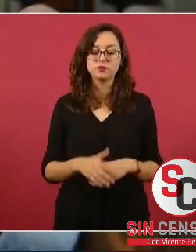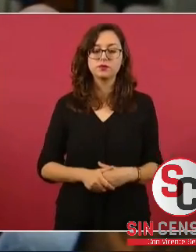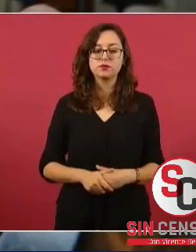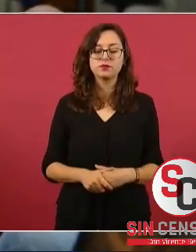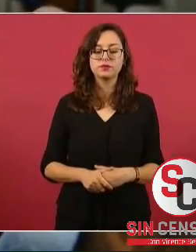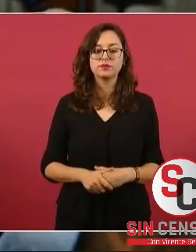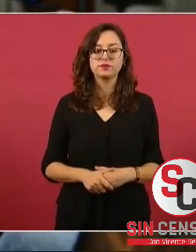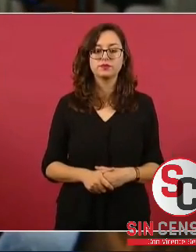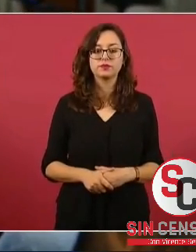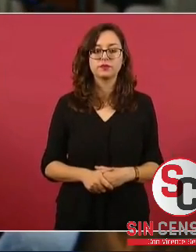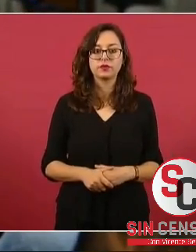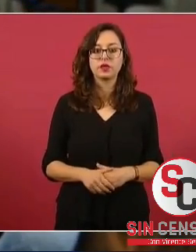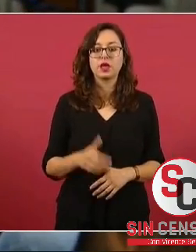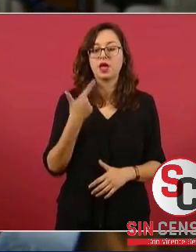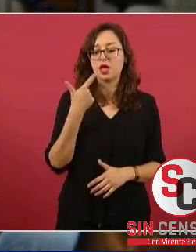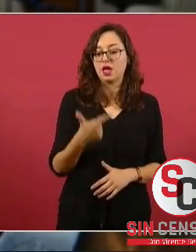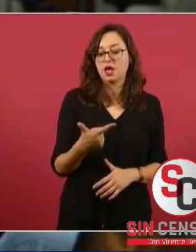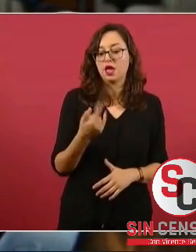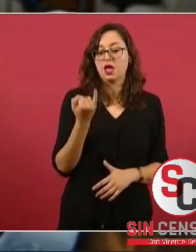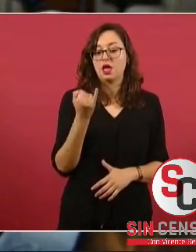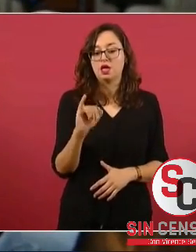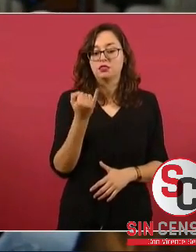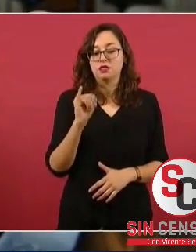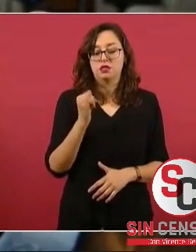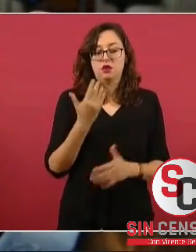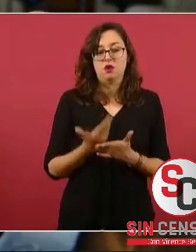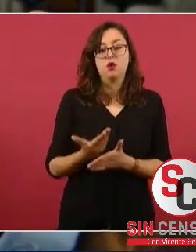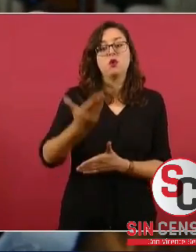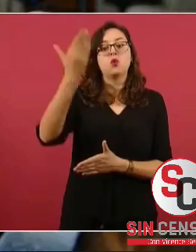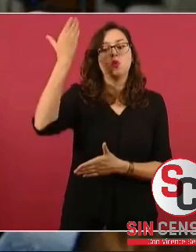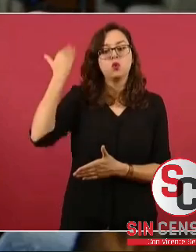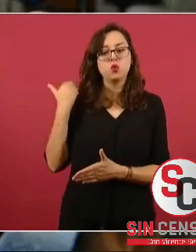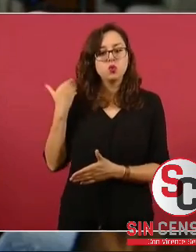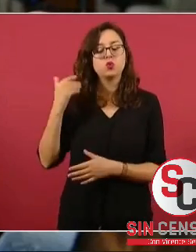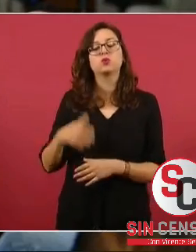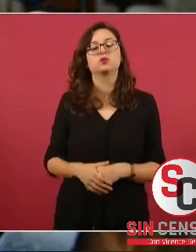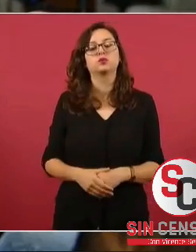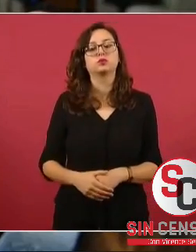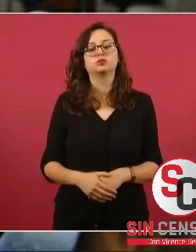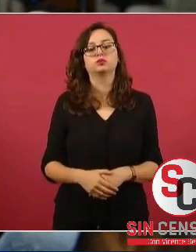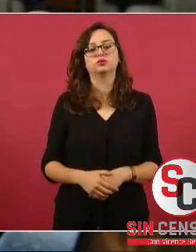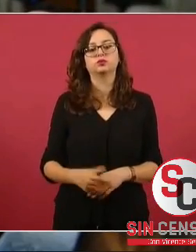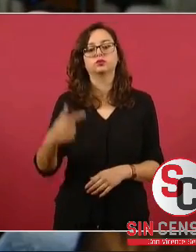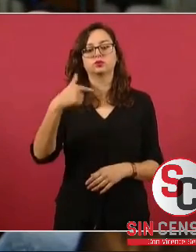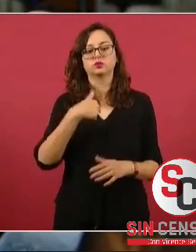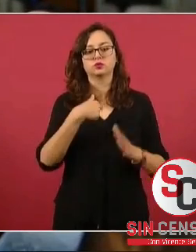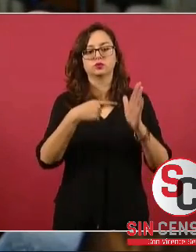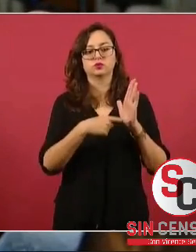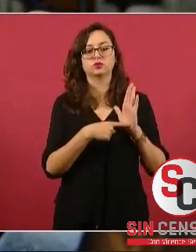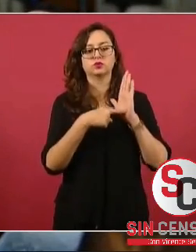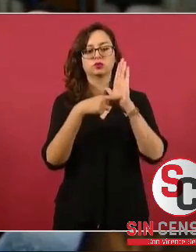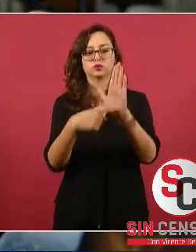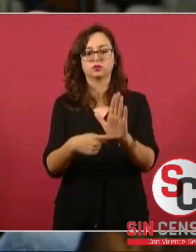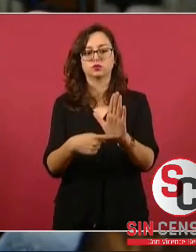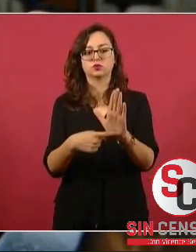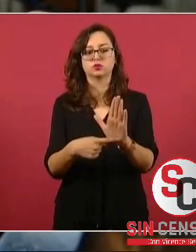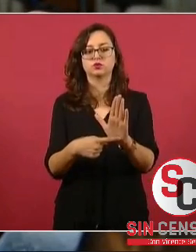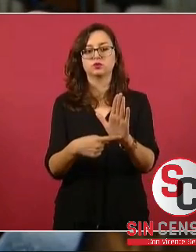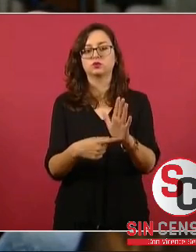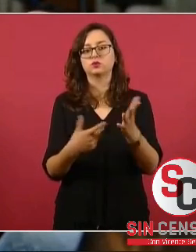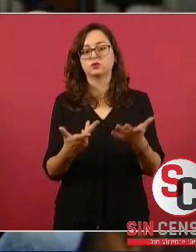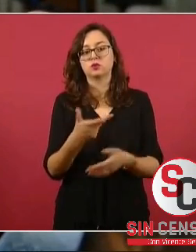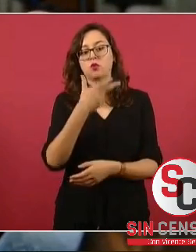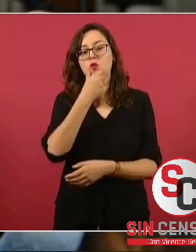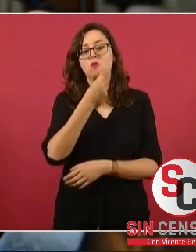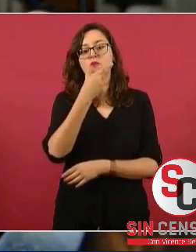El 7 de junio pasado yo le vine a exponer que en una entrevista que me concedió Santiago Nieto, extitular de la Unidad de Inteligencia